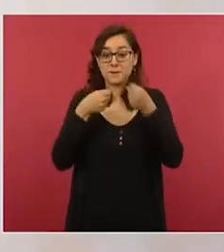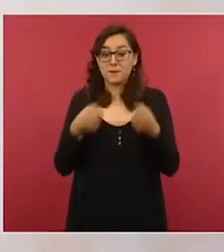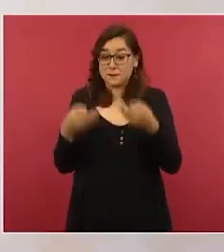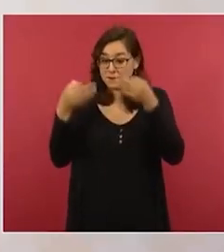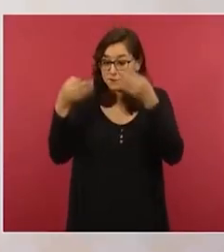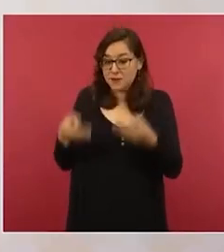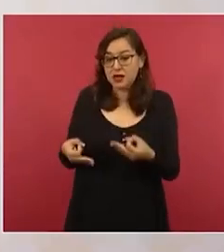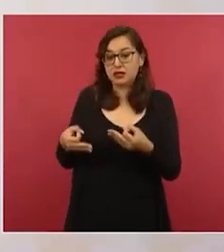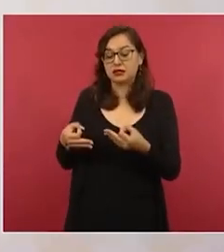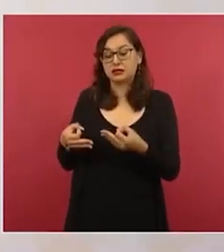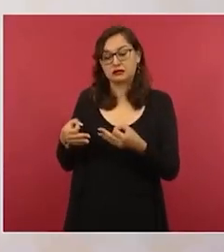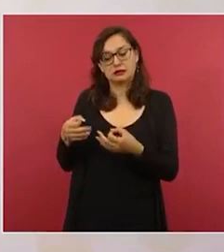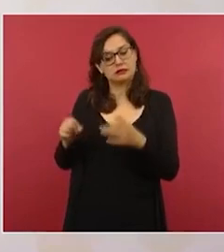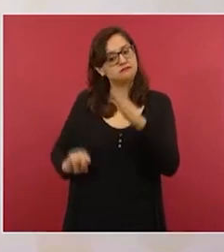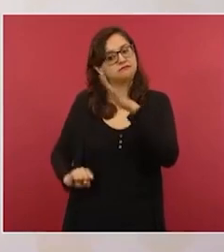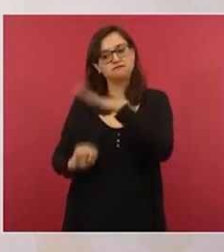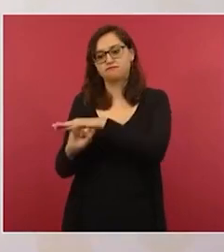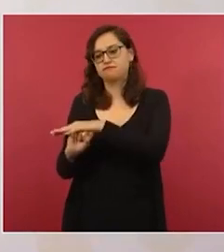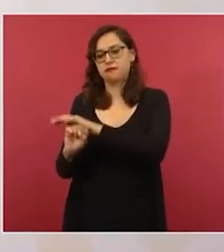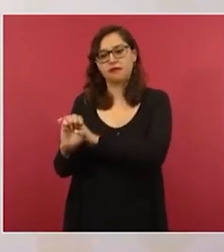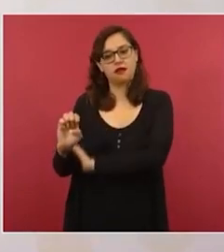es un imperativo ético